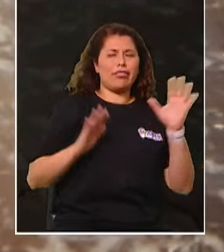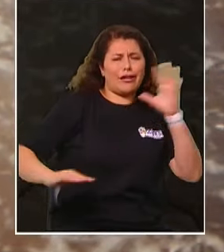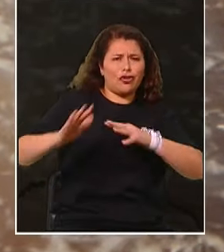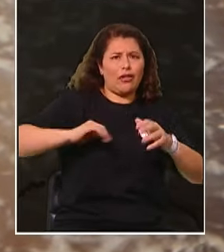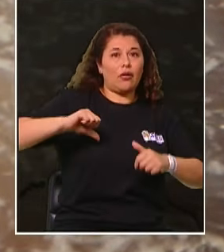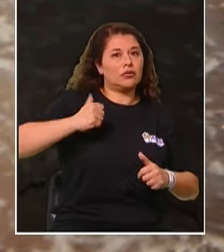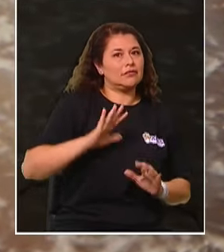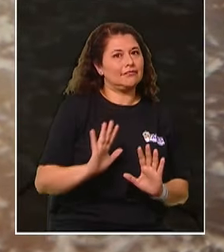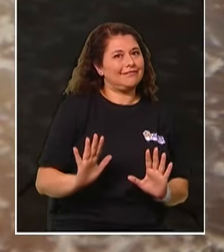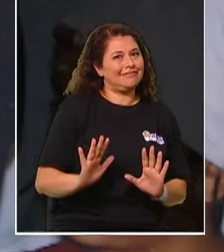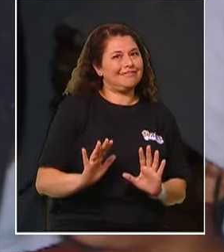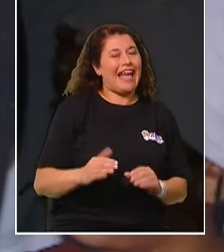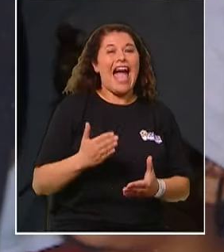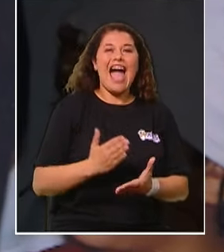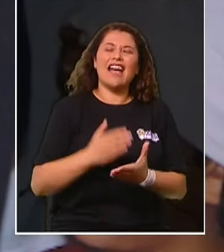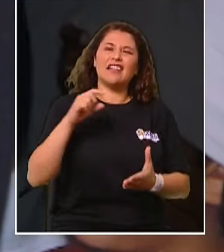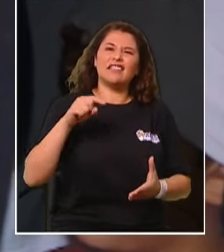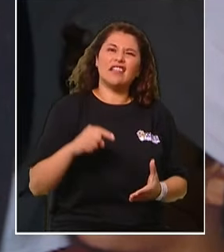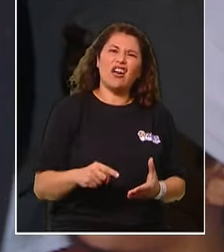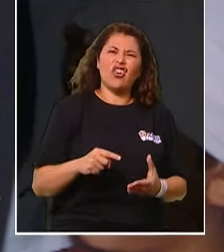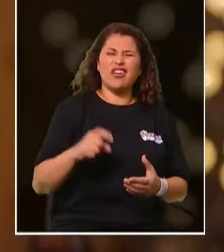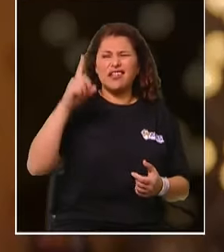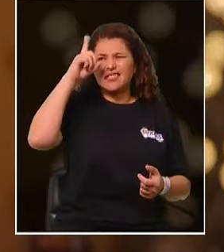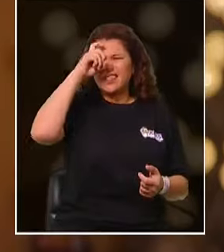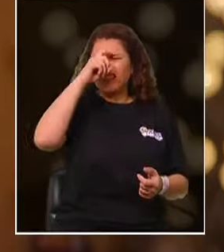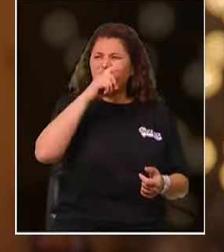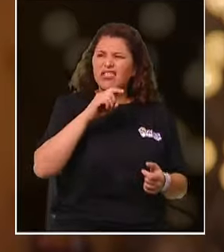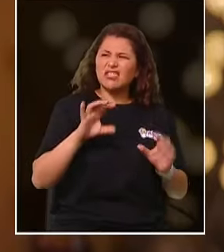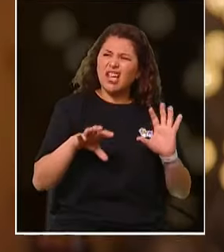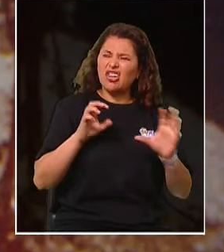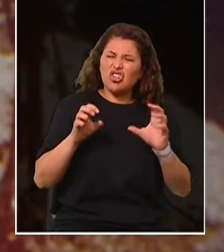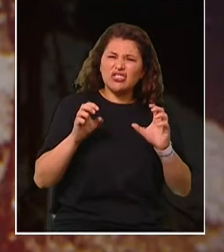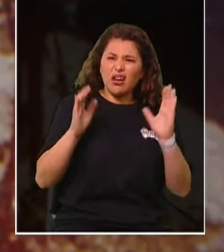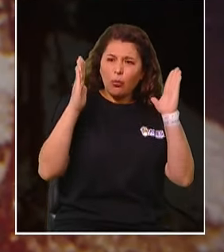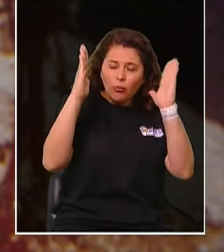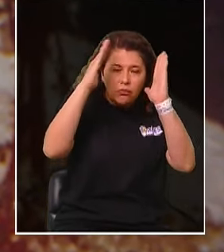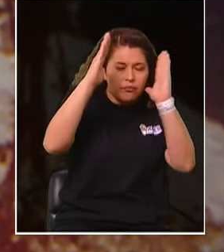Hasta el día de hoy me complica todas las cosas que son tan cuadradas, me descoloca.